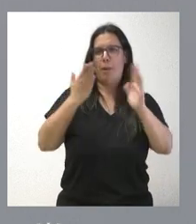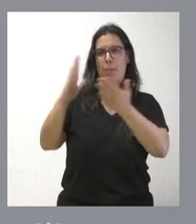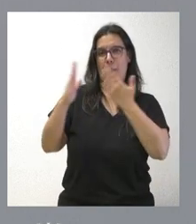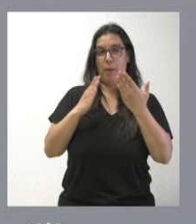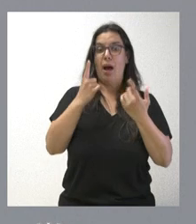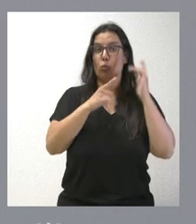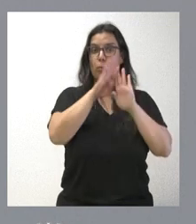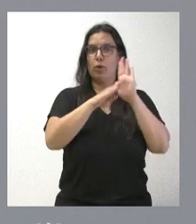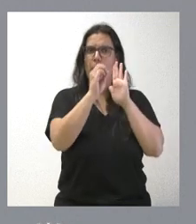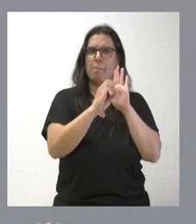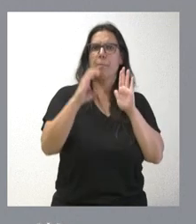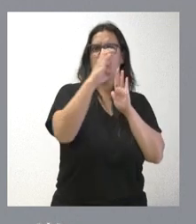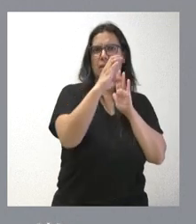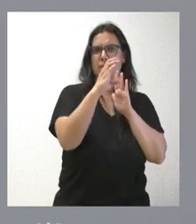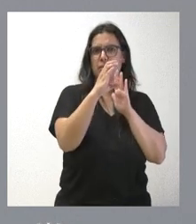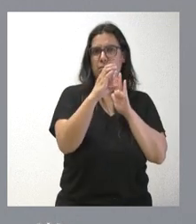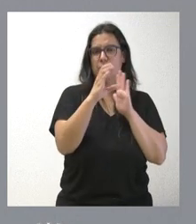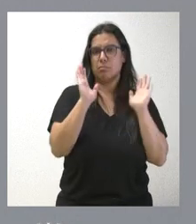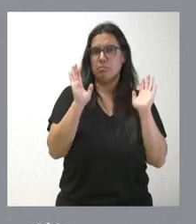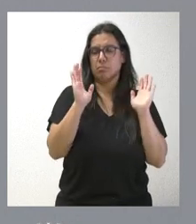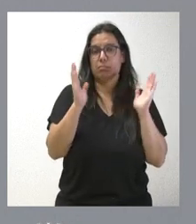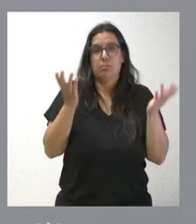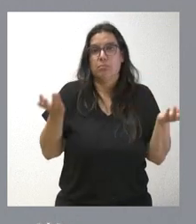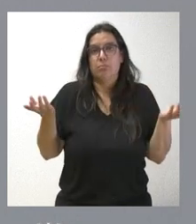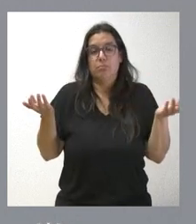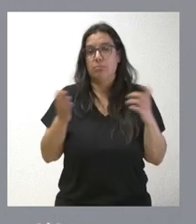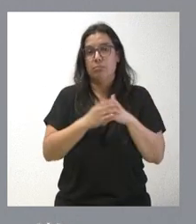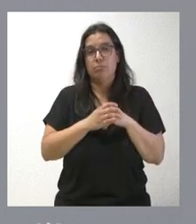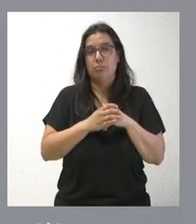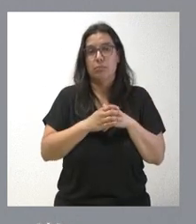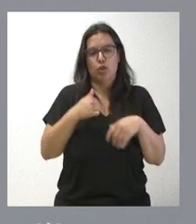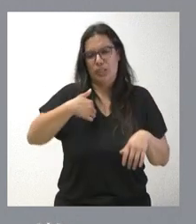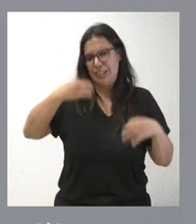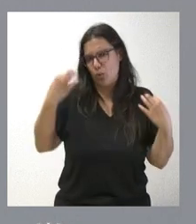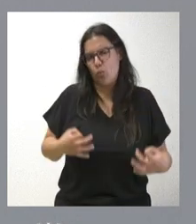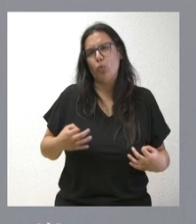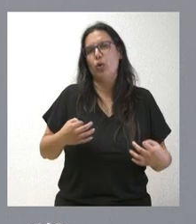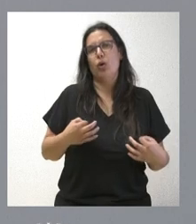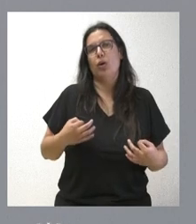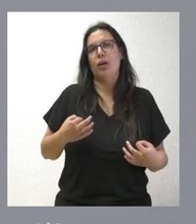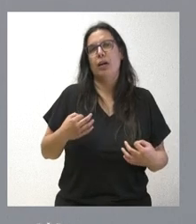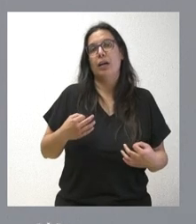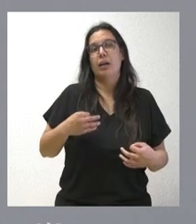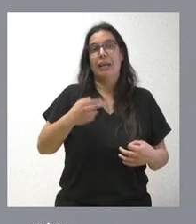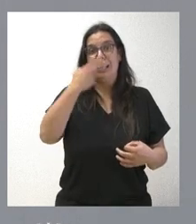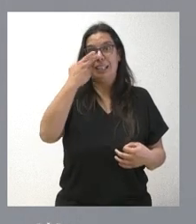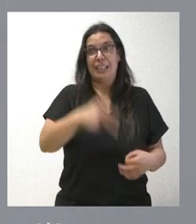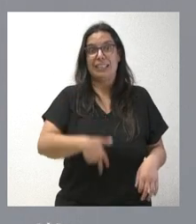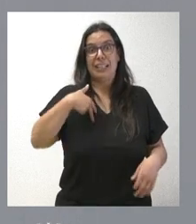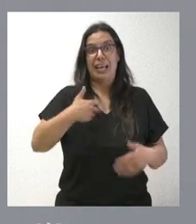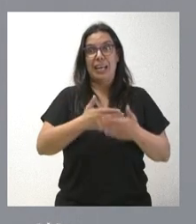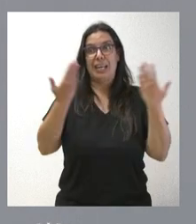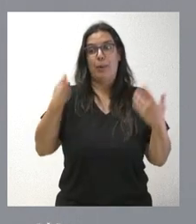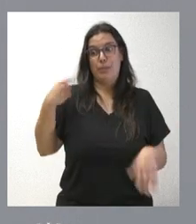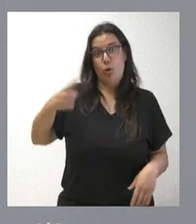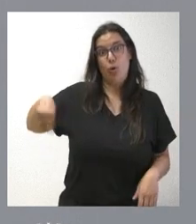económica en algunas medidas que en el pasado y estoy absolutamente seguro que en el interés general, al final incluso los propios